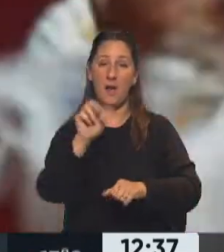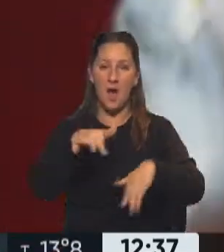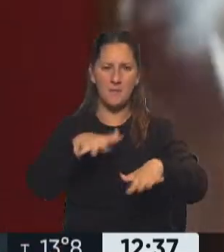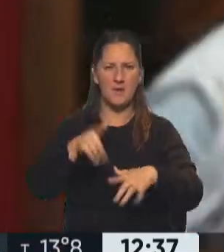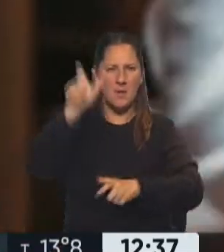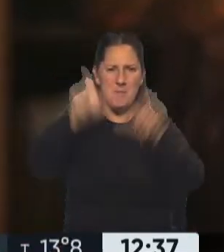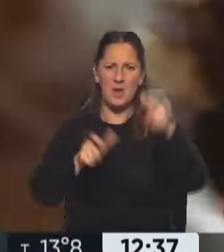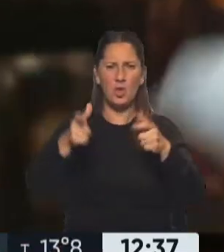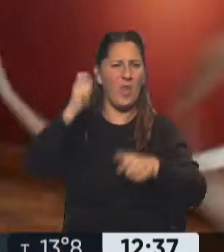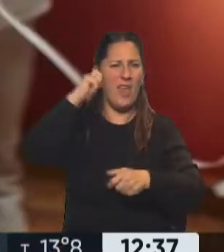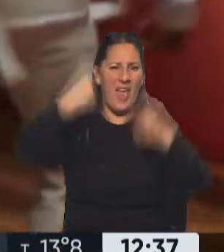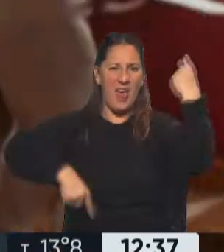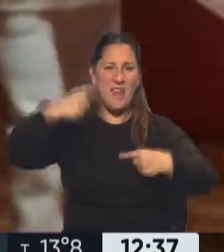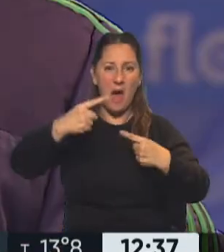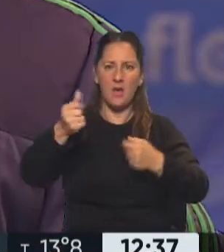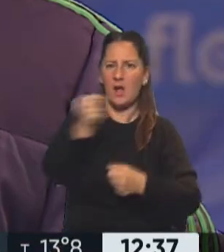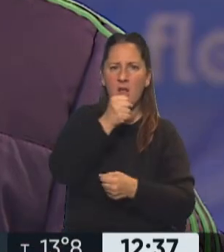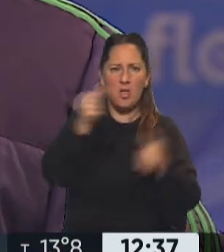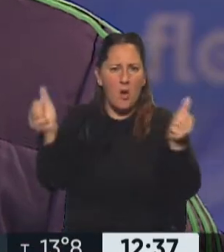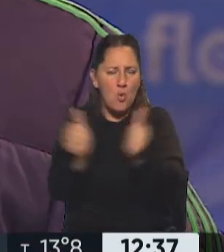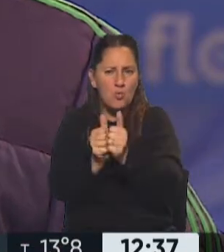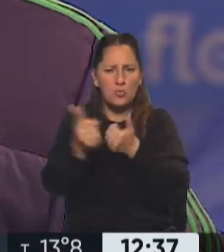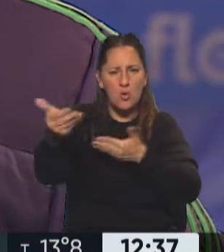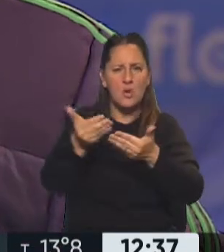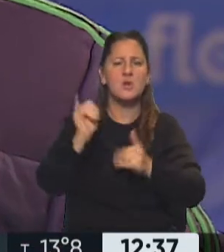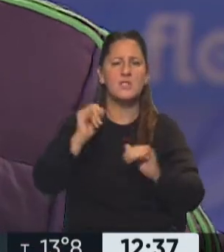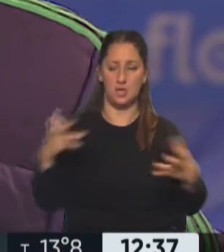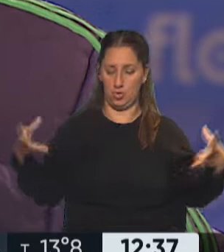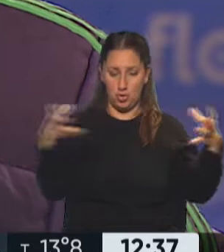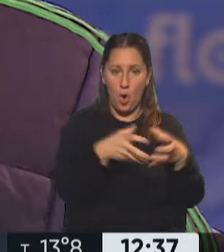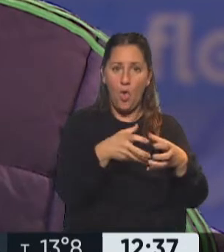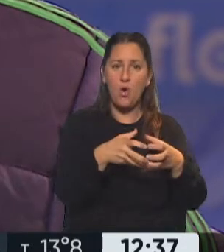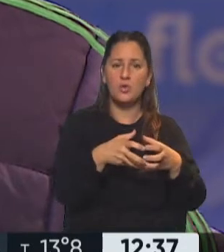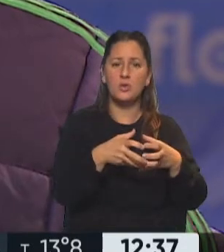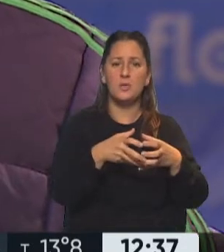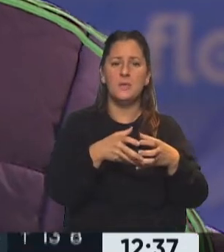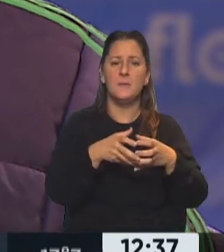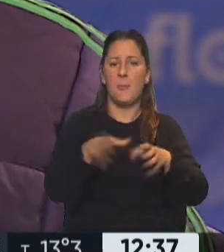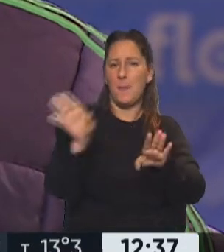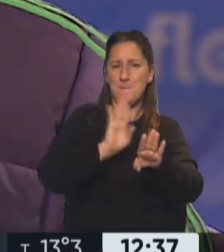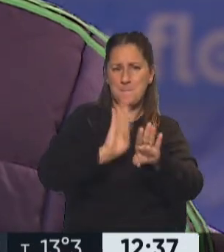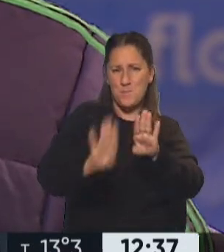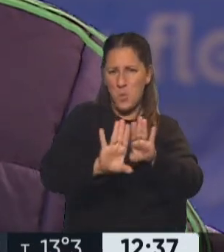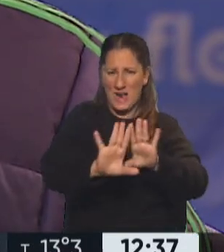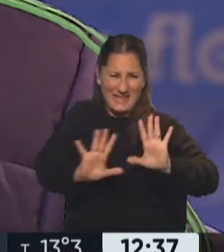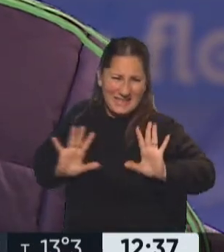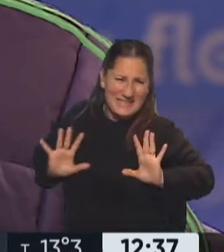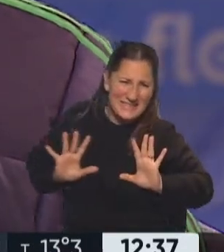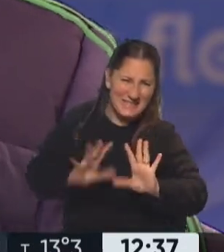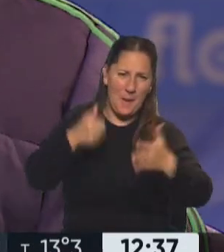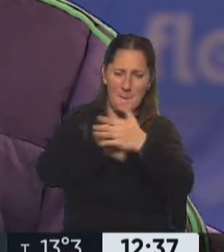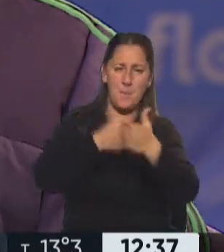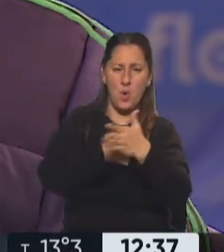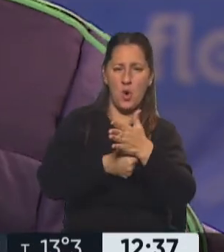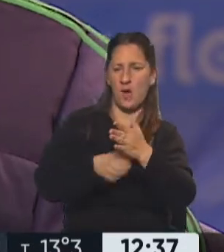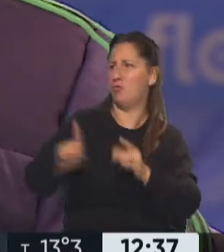de artistas generacionales muy interesante. Si nos juntamos todos nosotros y tratamos de mover esa puerta, la vamos a mover más rápido que si vas vos solo